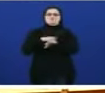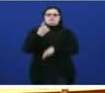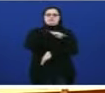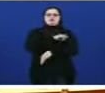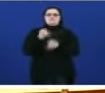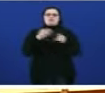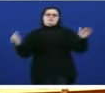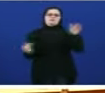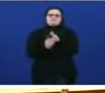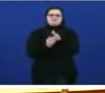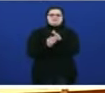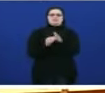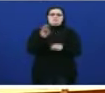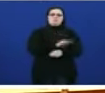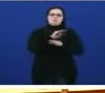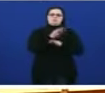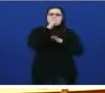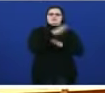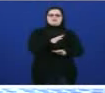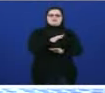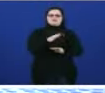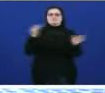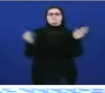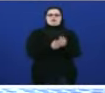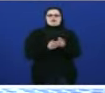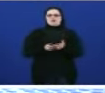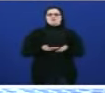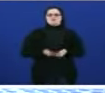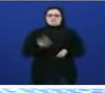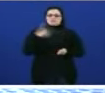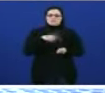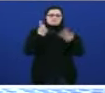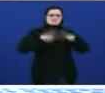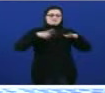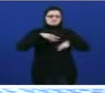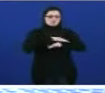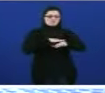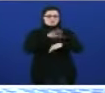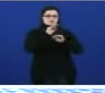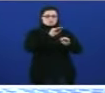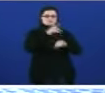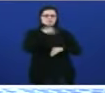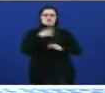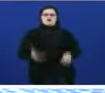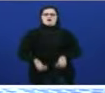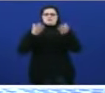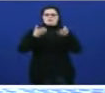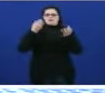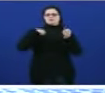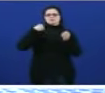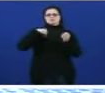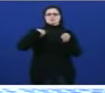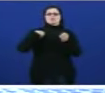saneamento das rías. Afirmar a vostede tamén que nos primeiros seis meses do seu goberno estarían aprobadas as directrices de ordenación do